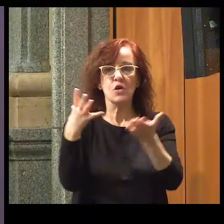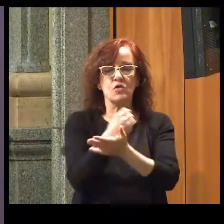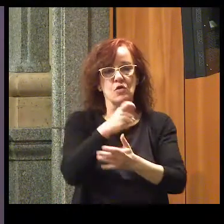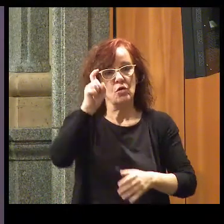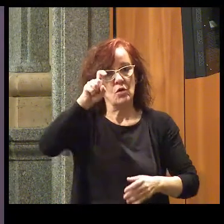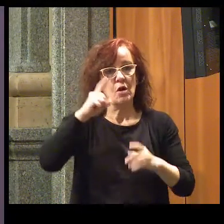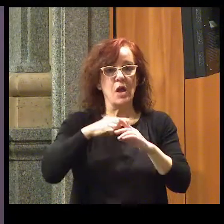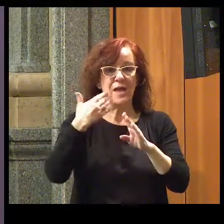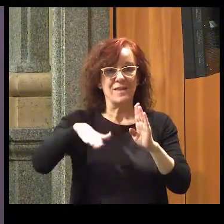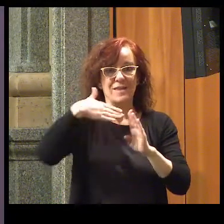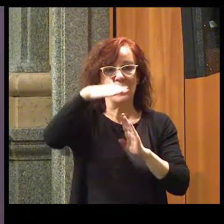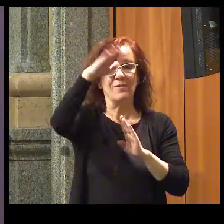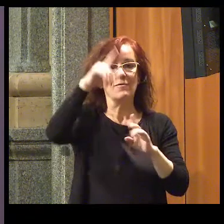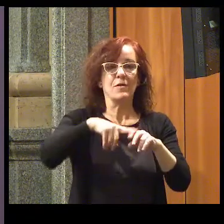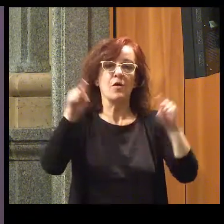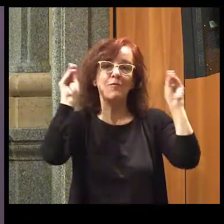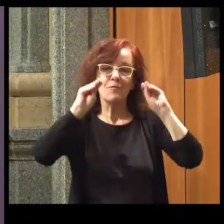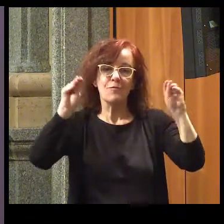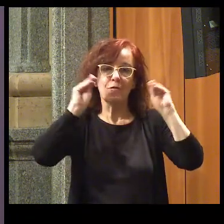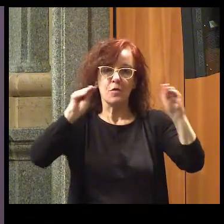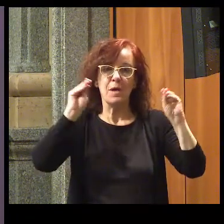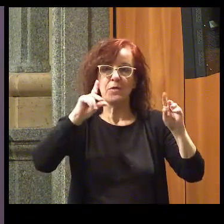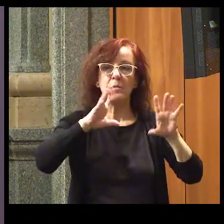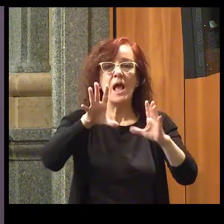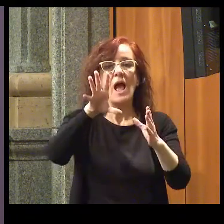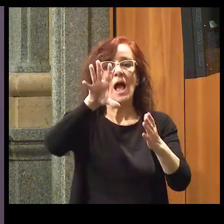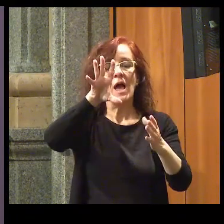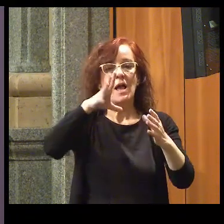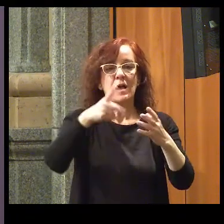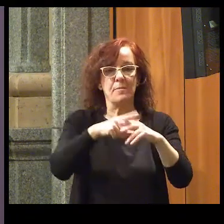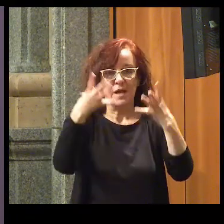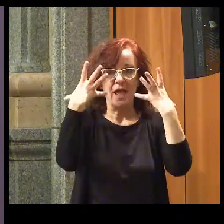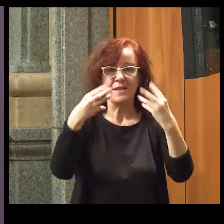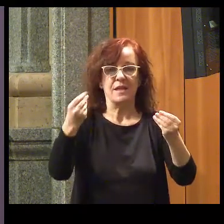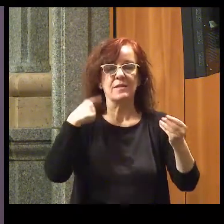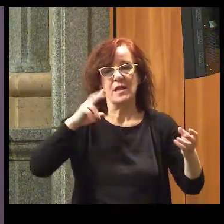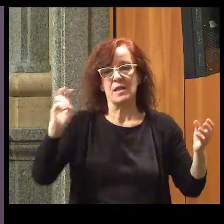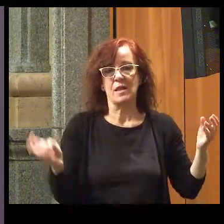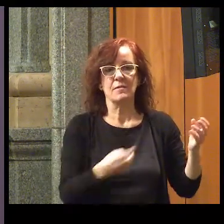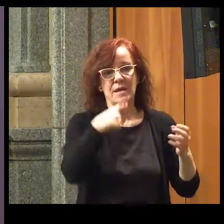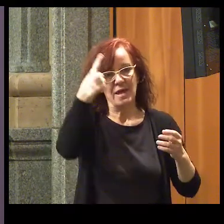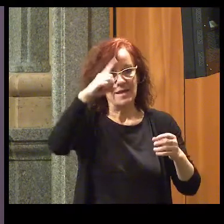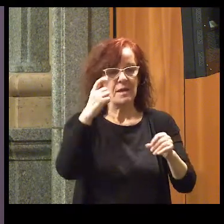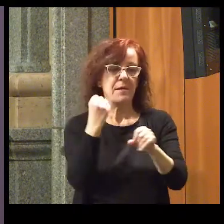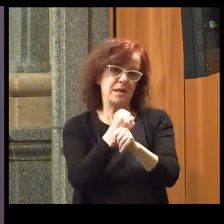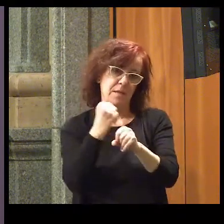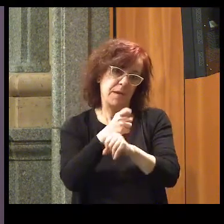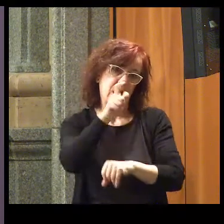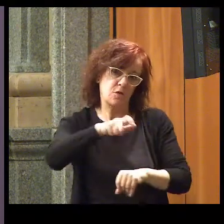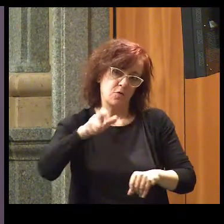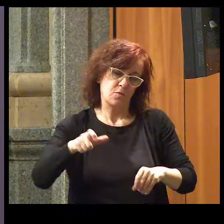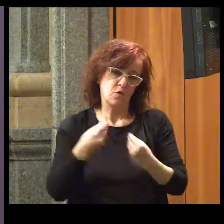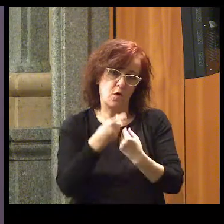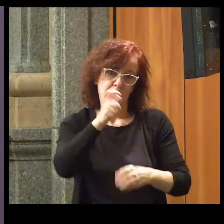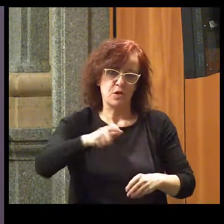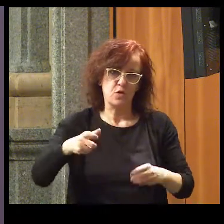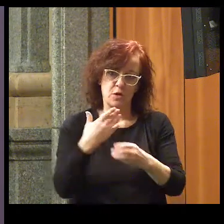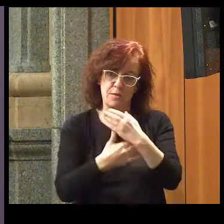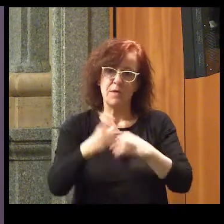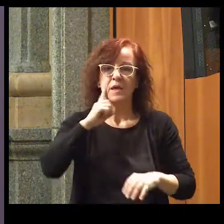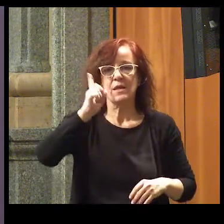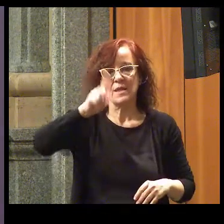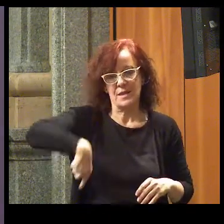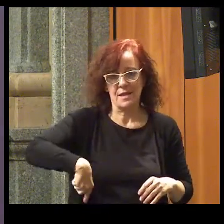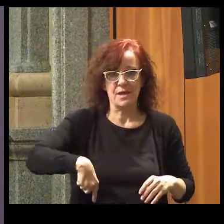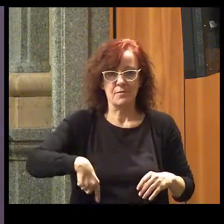los niveles incluyan formación para atender a la diversidad y que sepan trabajar con personas con discapacidad intelectual. También